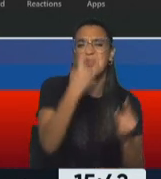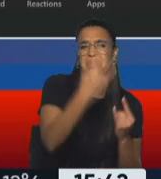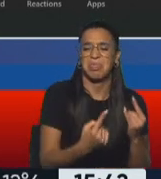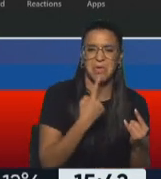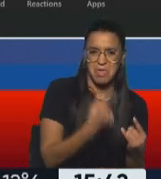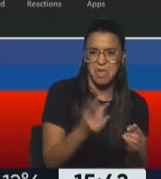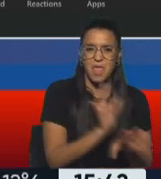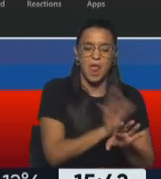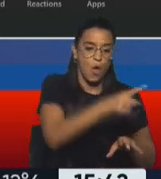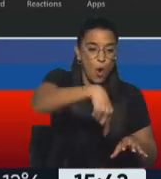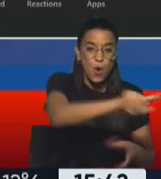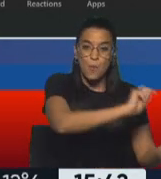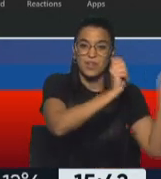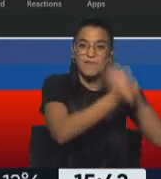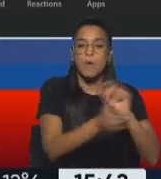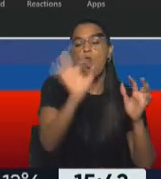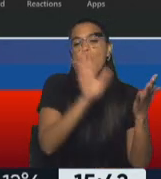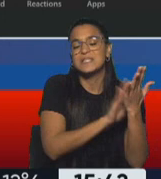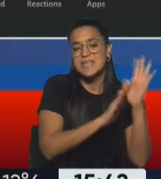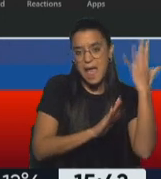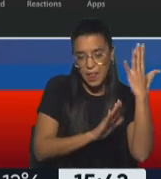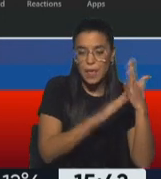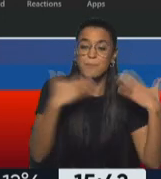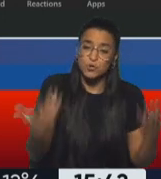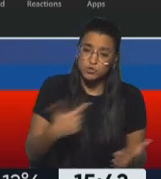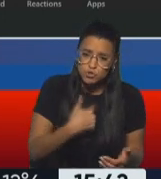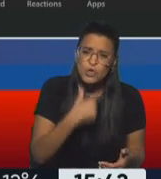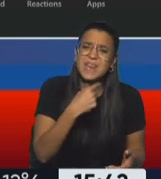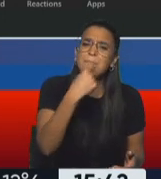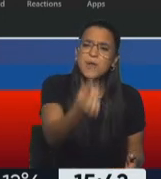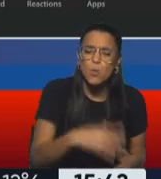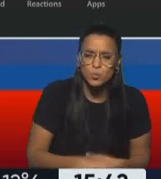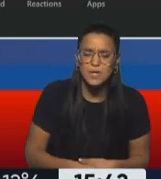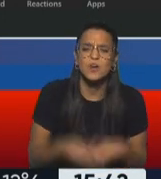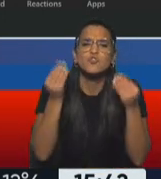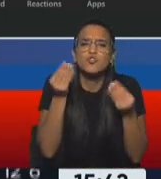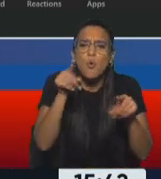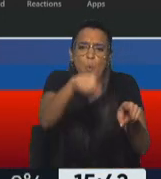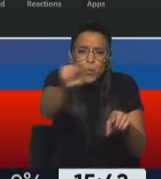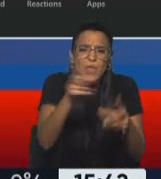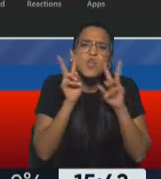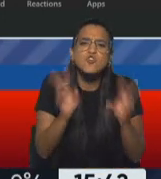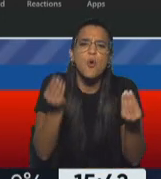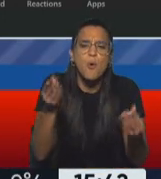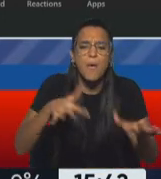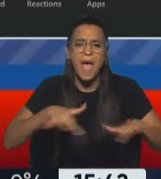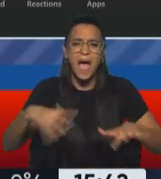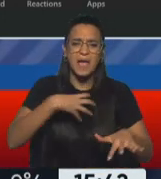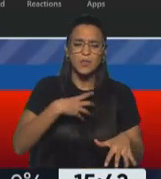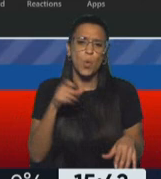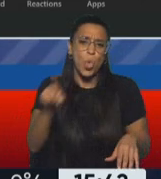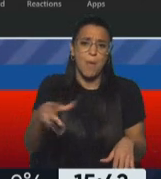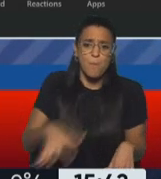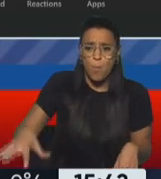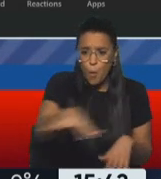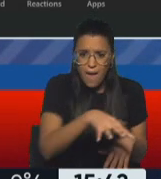transformadores o de izquierda. Pero justamente por esto te quería consultar, ¿cómo están viendo la actitud del pueblo?